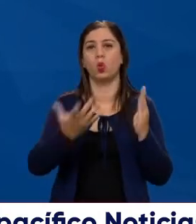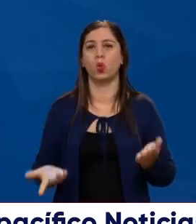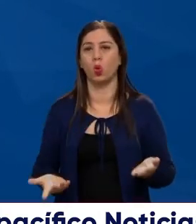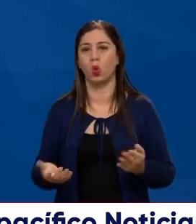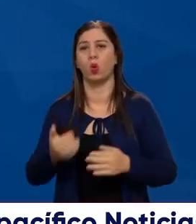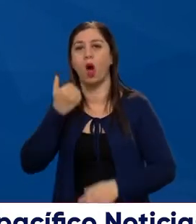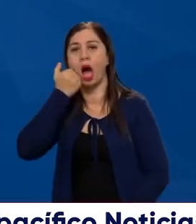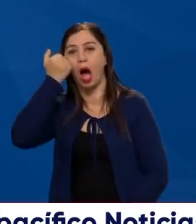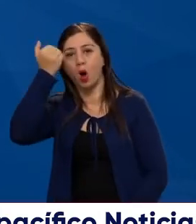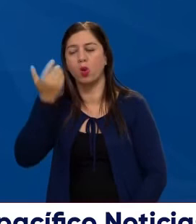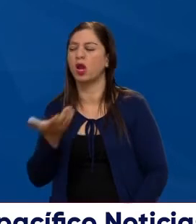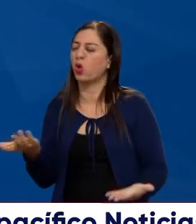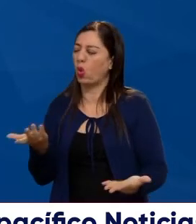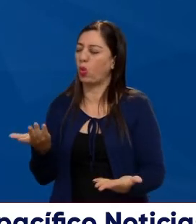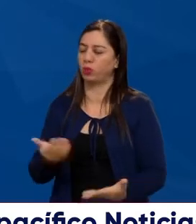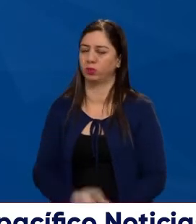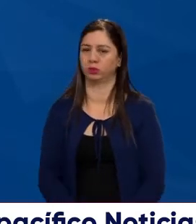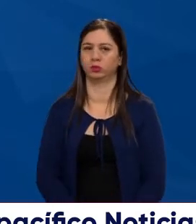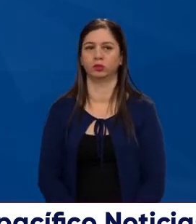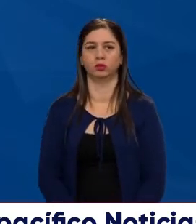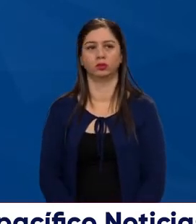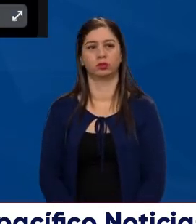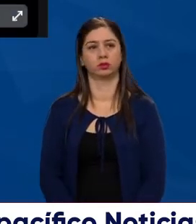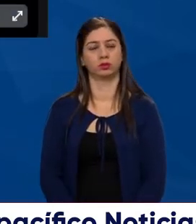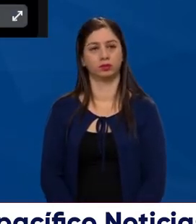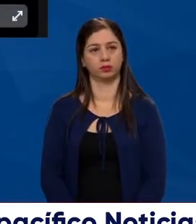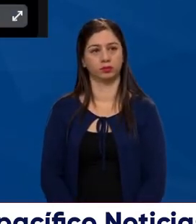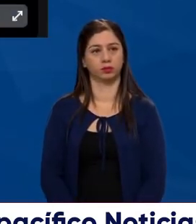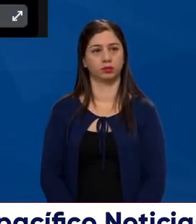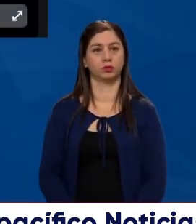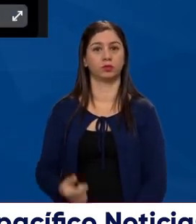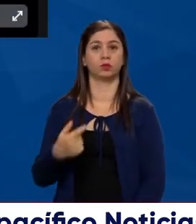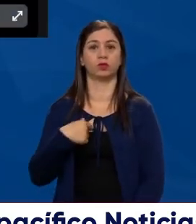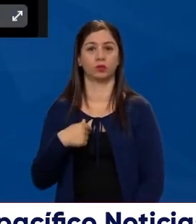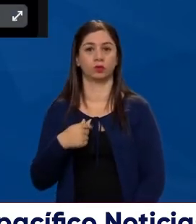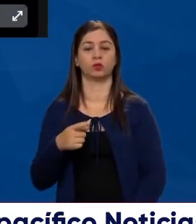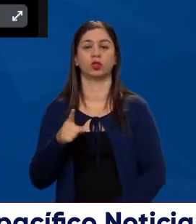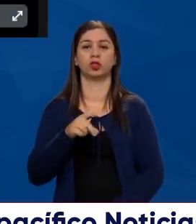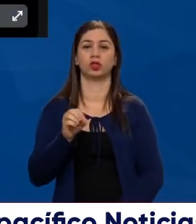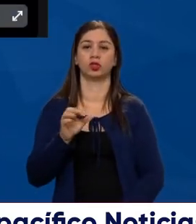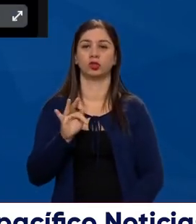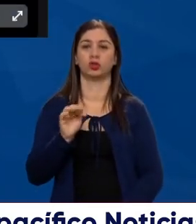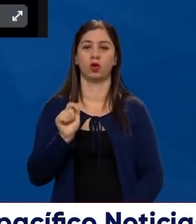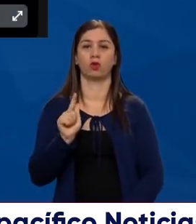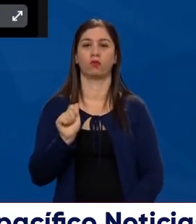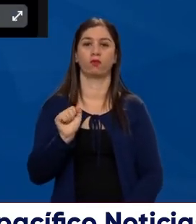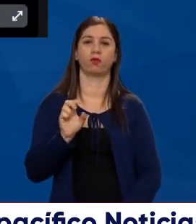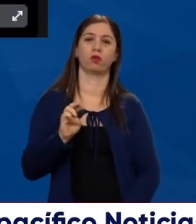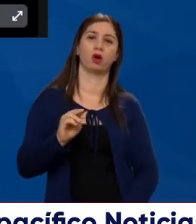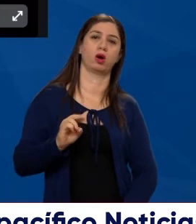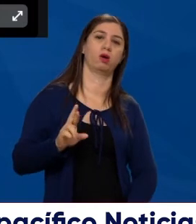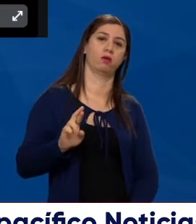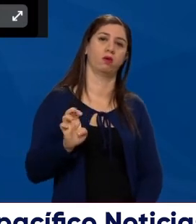población adulta, ¿cómo es? Lo que sucede es que nosotros trabajamos con un software de georeferenciación, es decir,